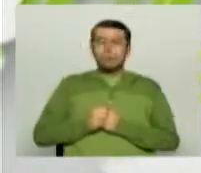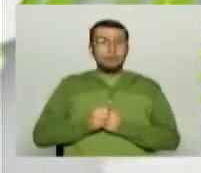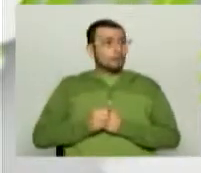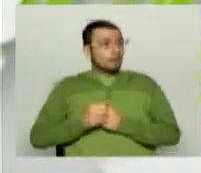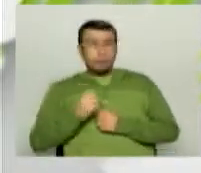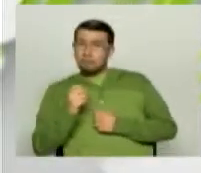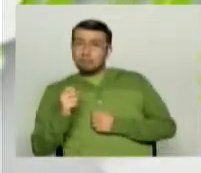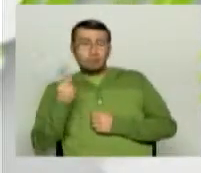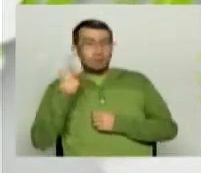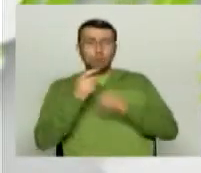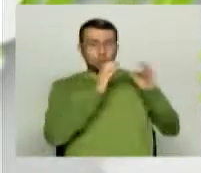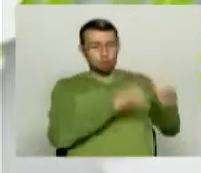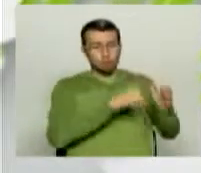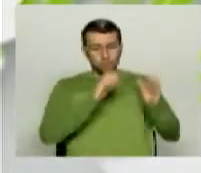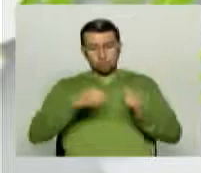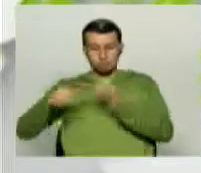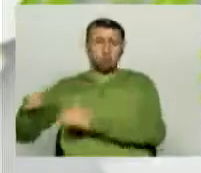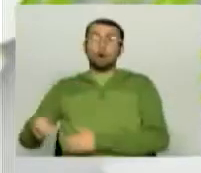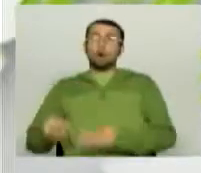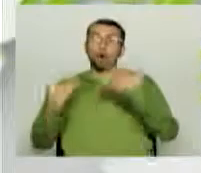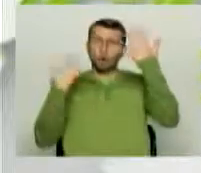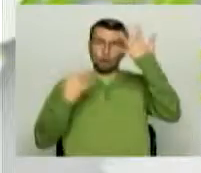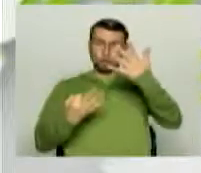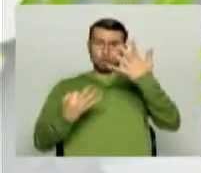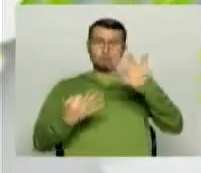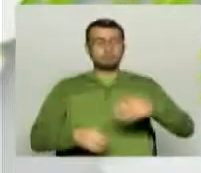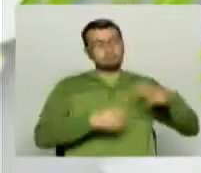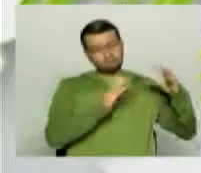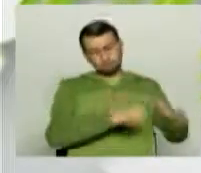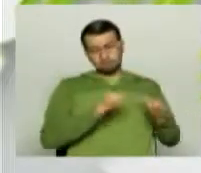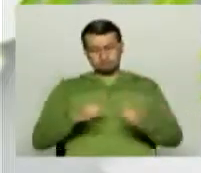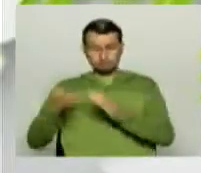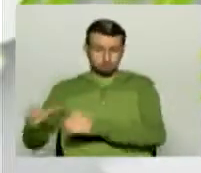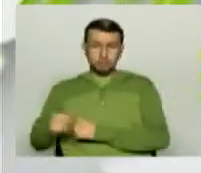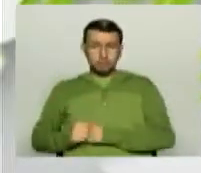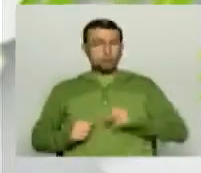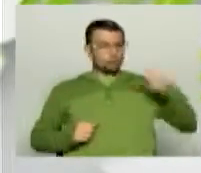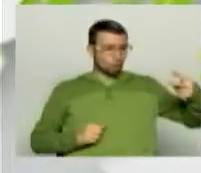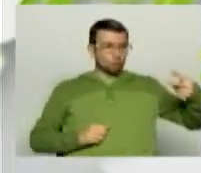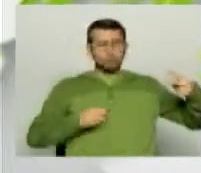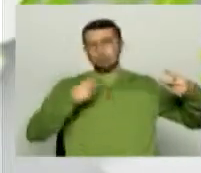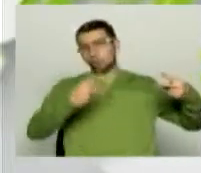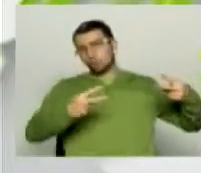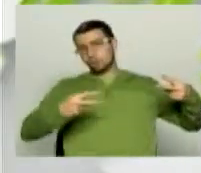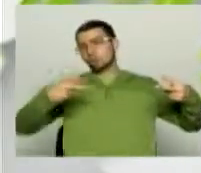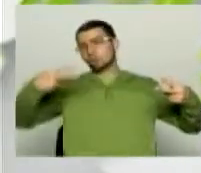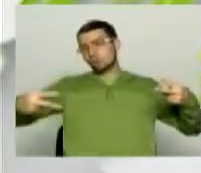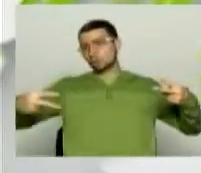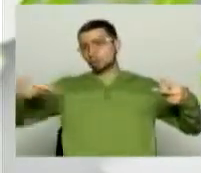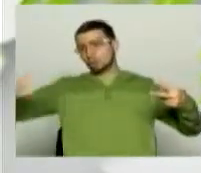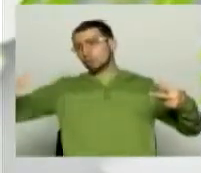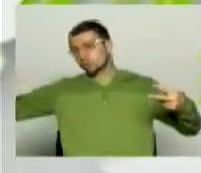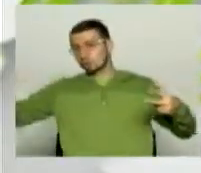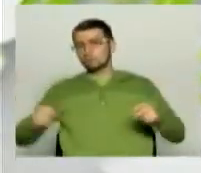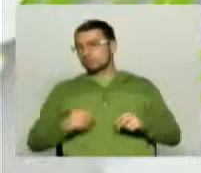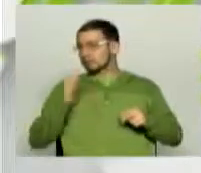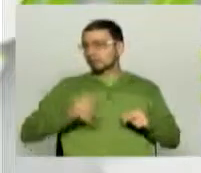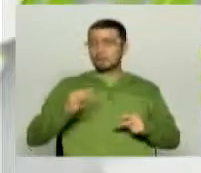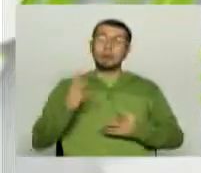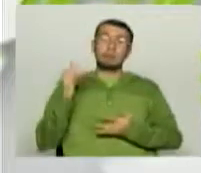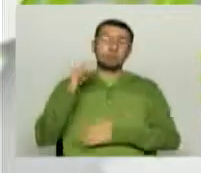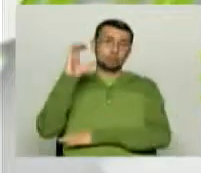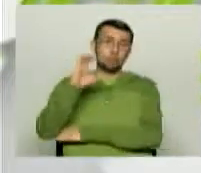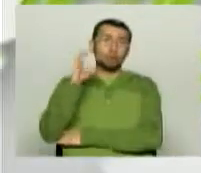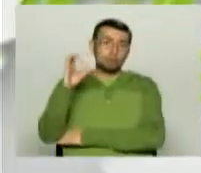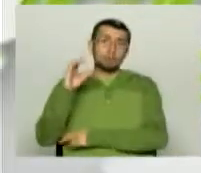la fase de grupos, son ocho en total, de cada grupo pasan los dos primeros, esperemos en Colombia, está allí como se dice